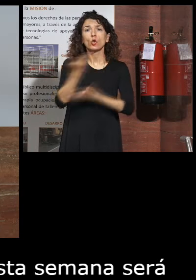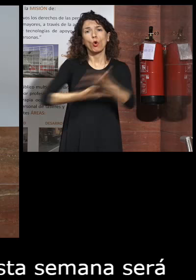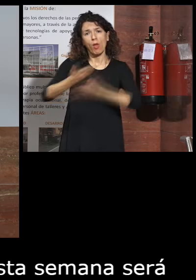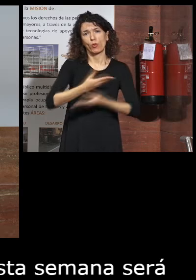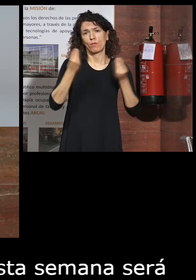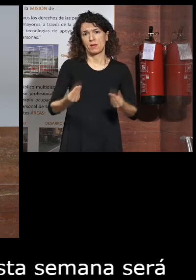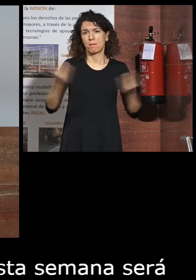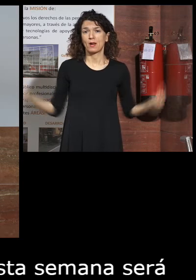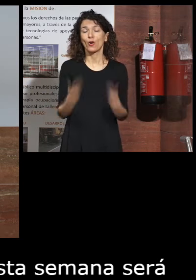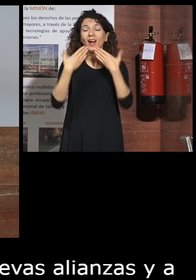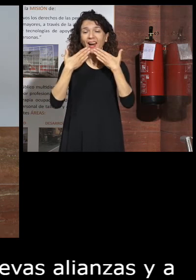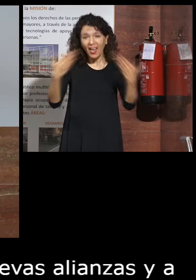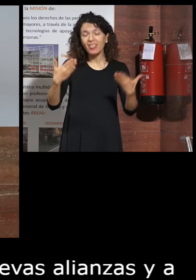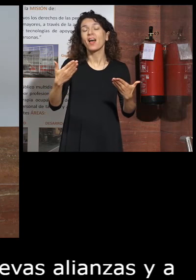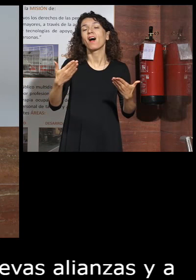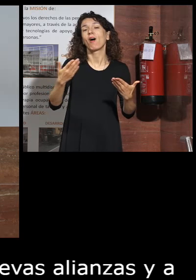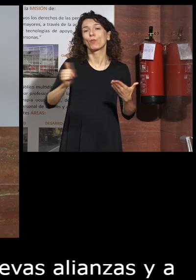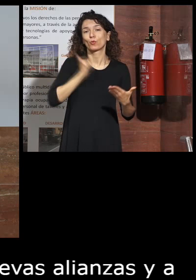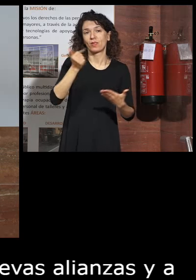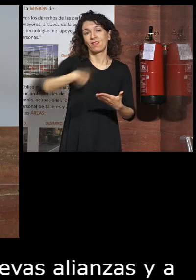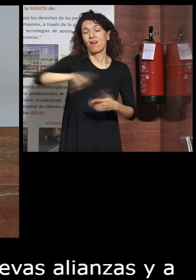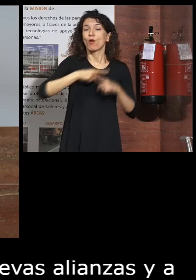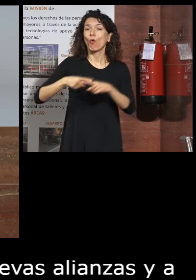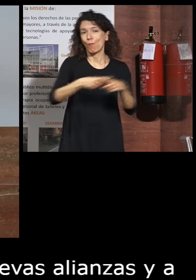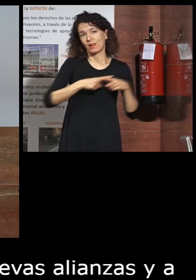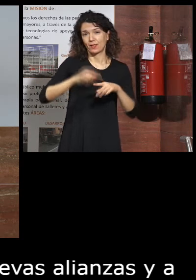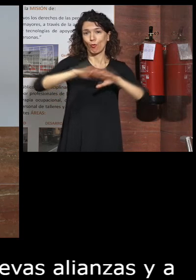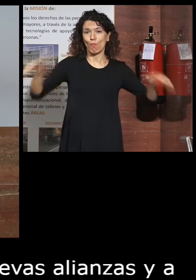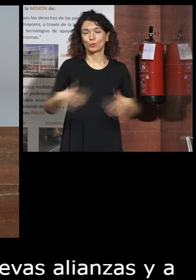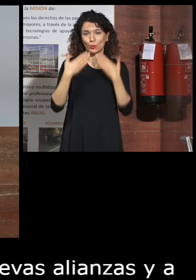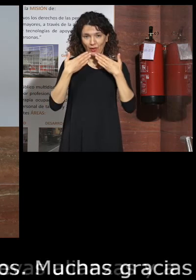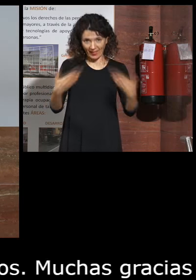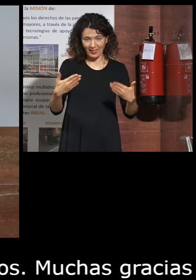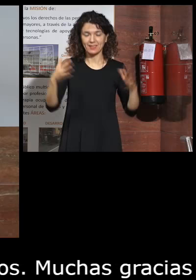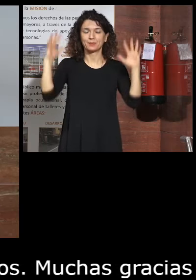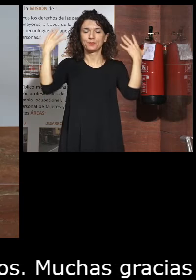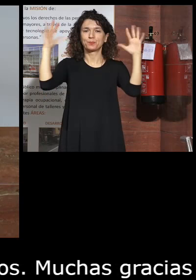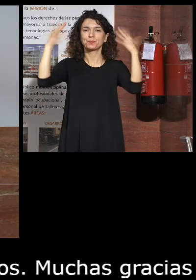por esta oportunidad para compartir nuestra experiencia con todos vosotros. Gracias.